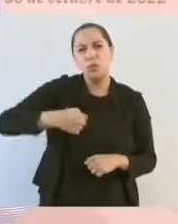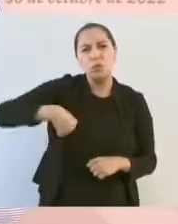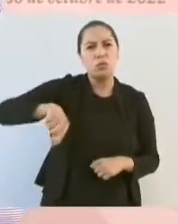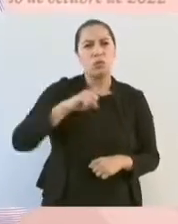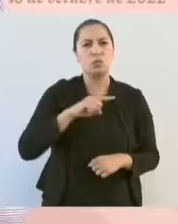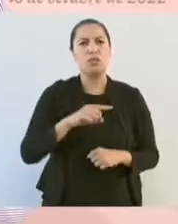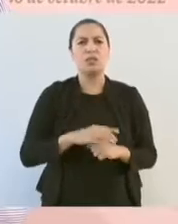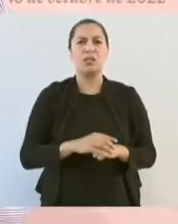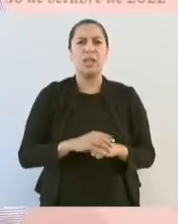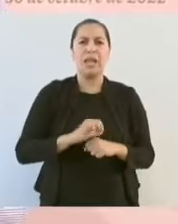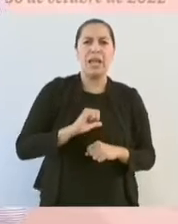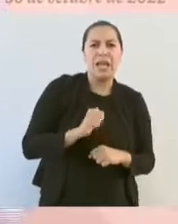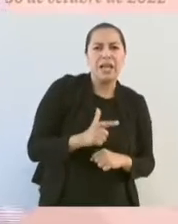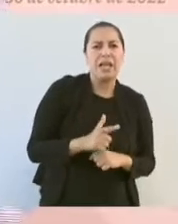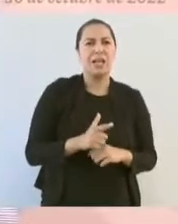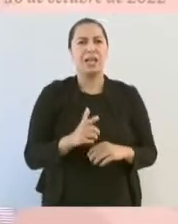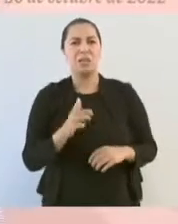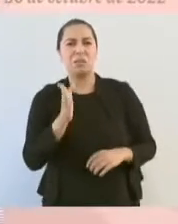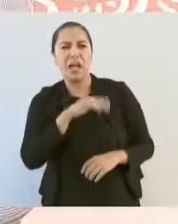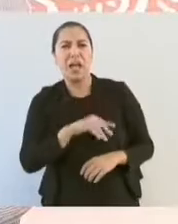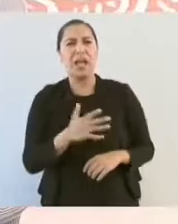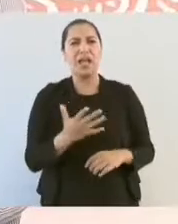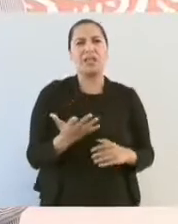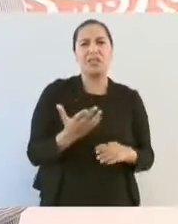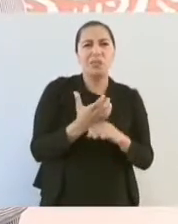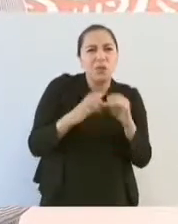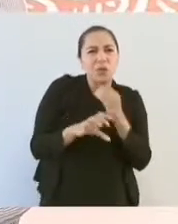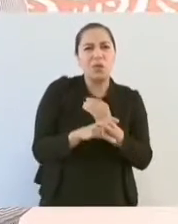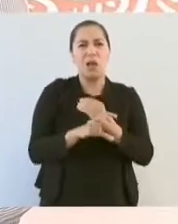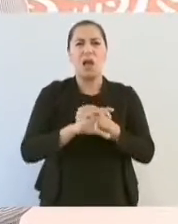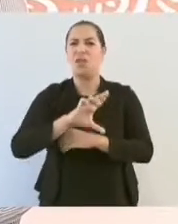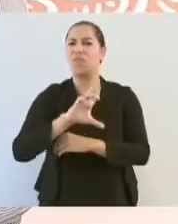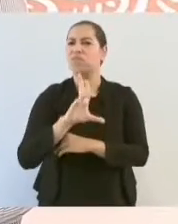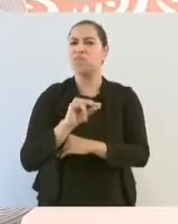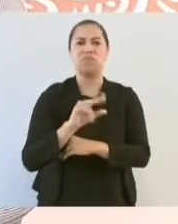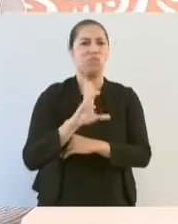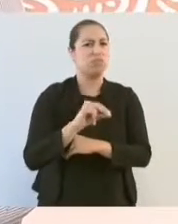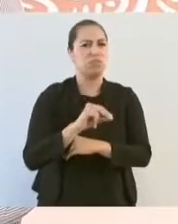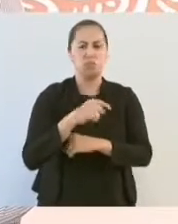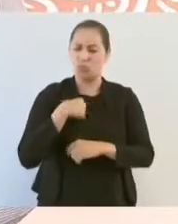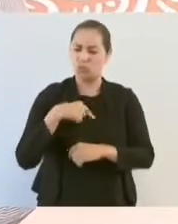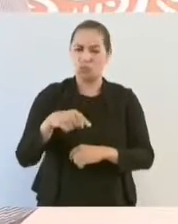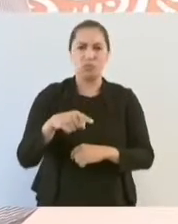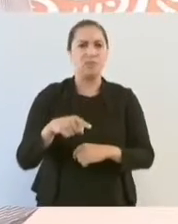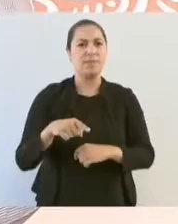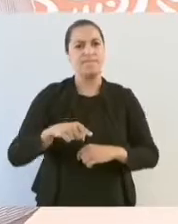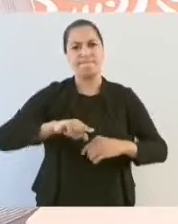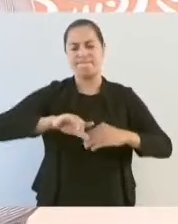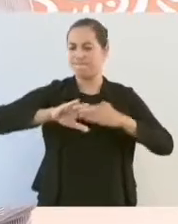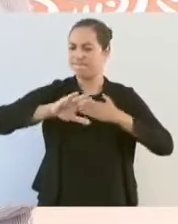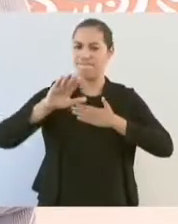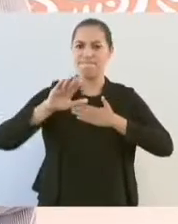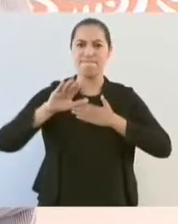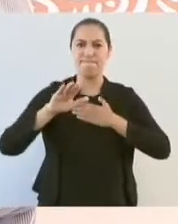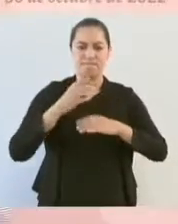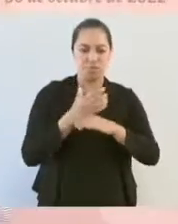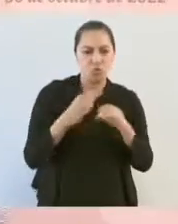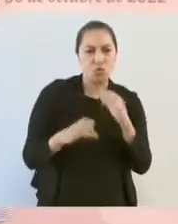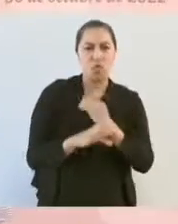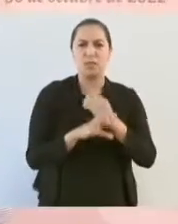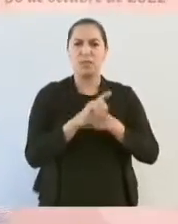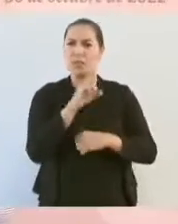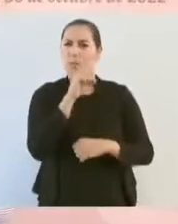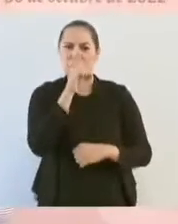quedarles mal, vamos a estar a la altura de las circunstancias, el no